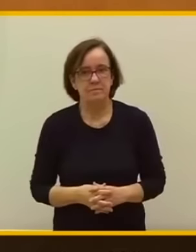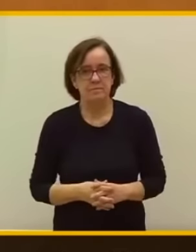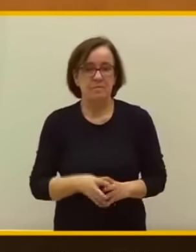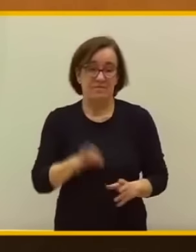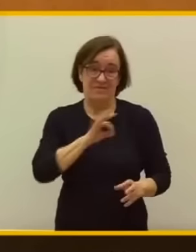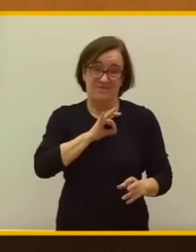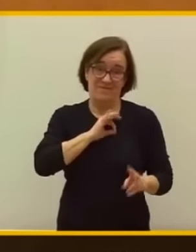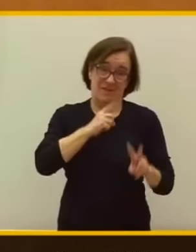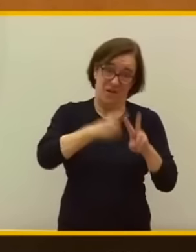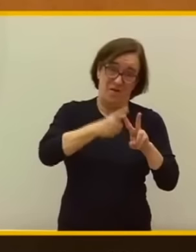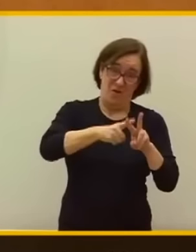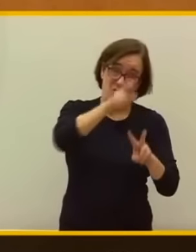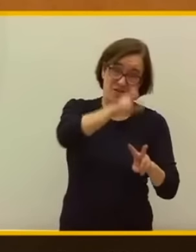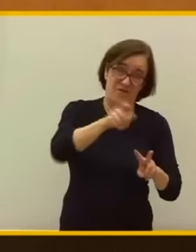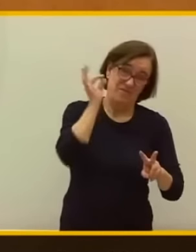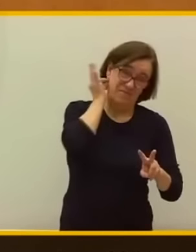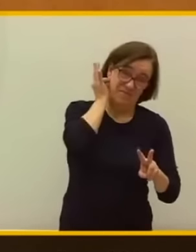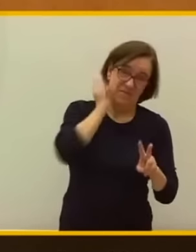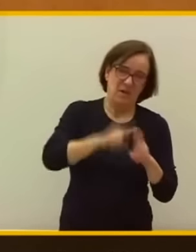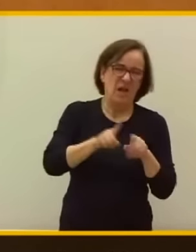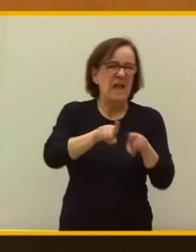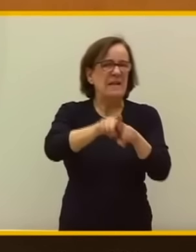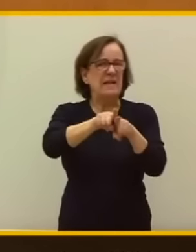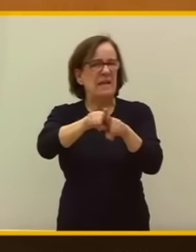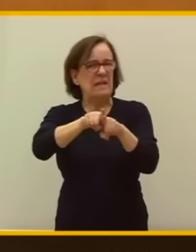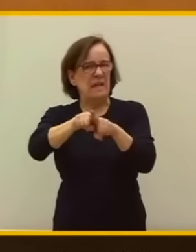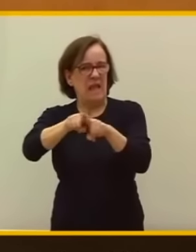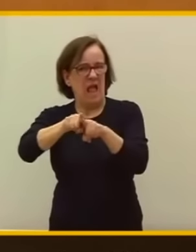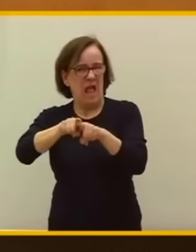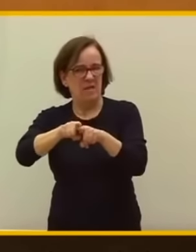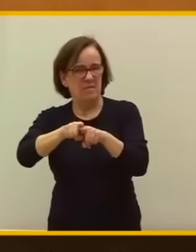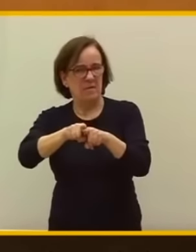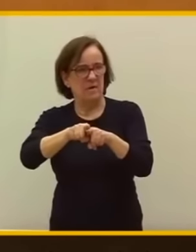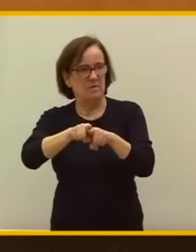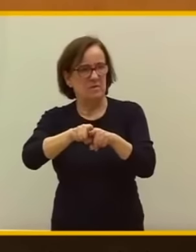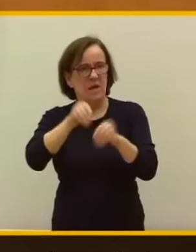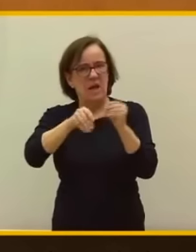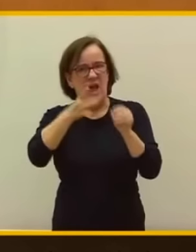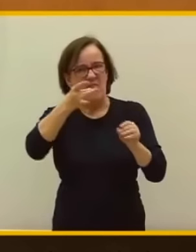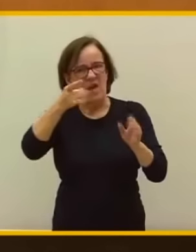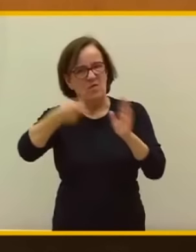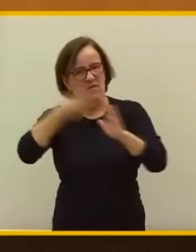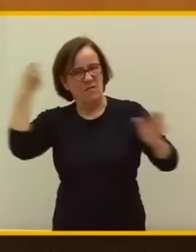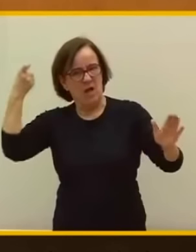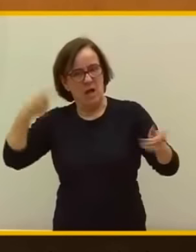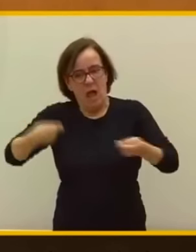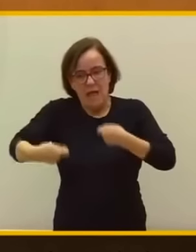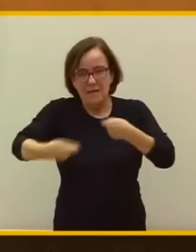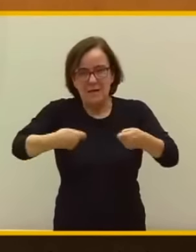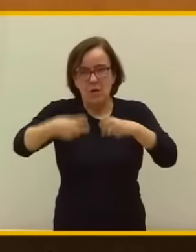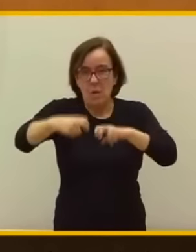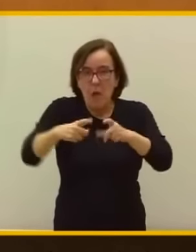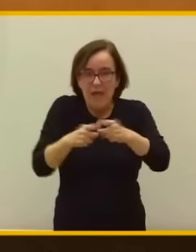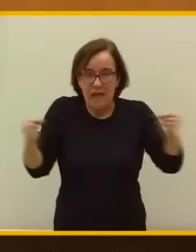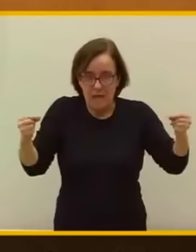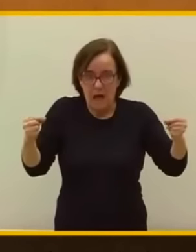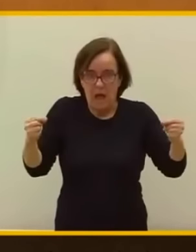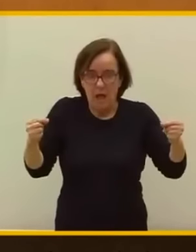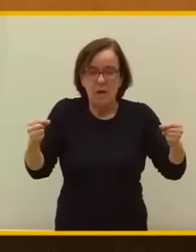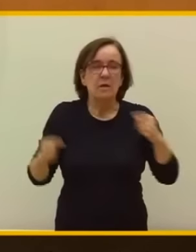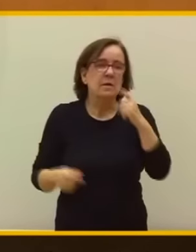Millán hablaba o criticaba la quita de la deuda negociada por Esquerra Republicana.